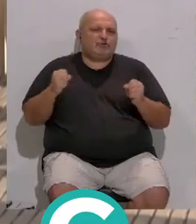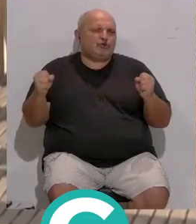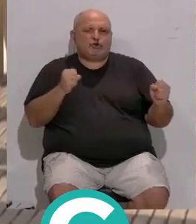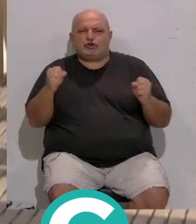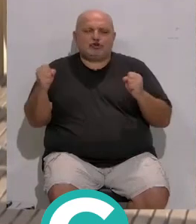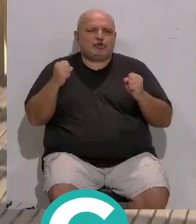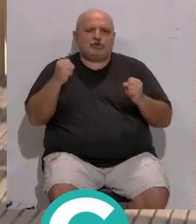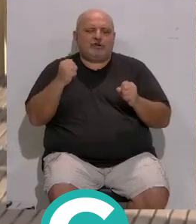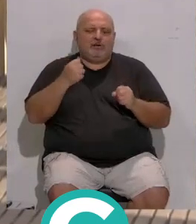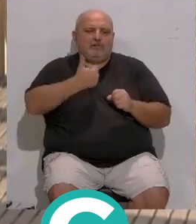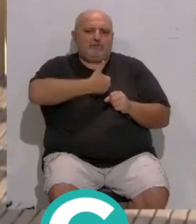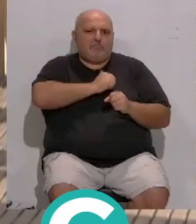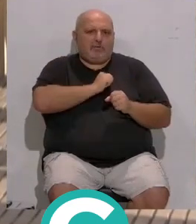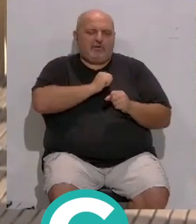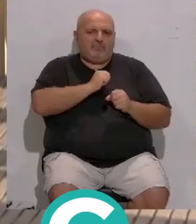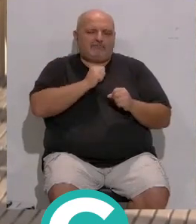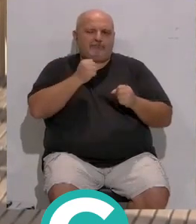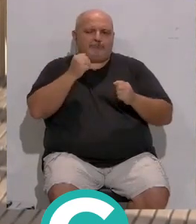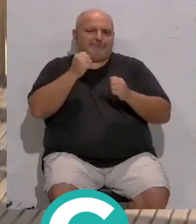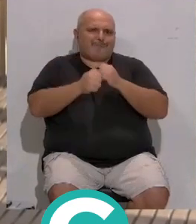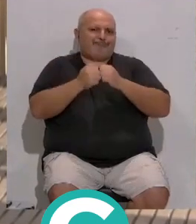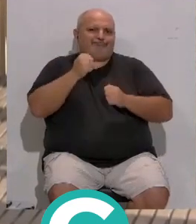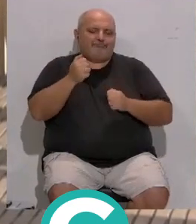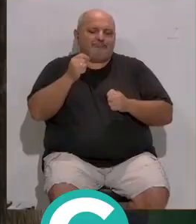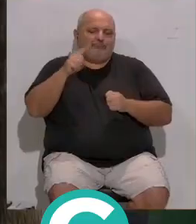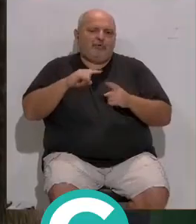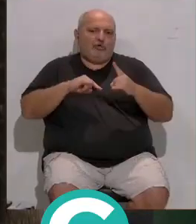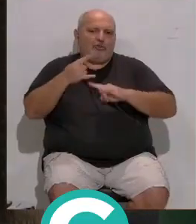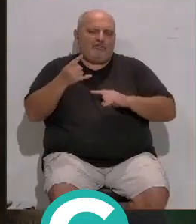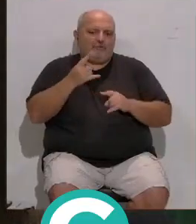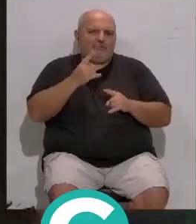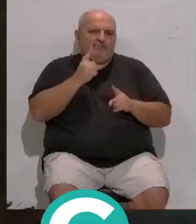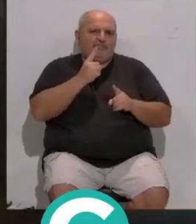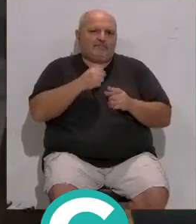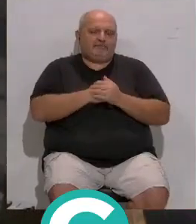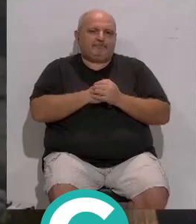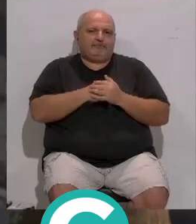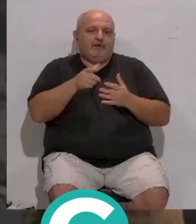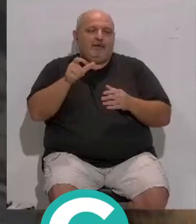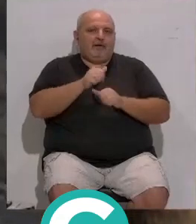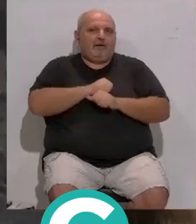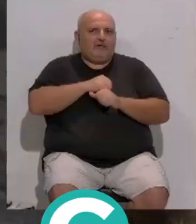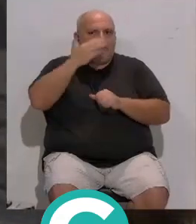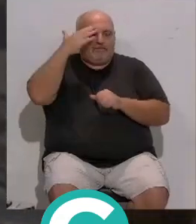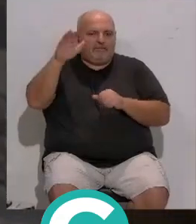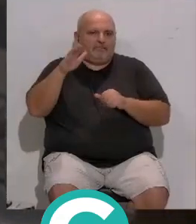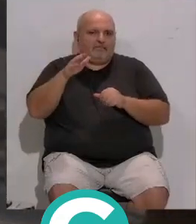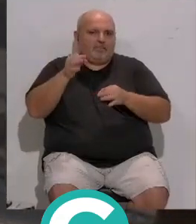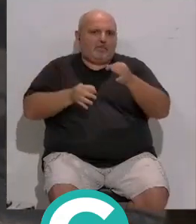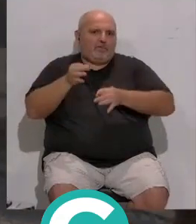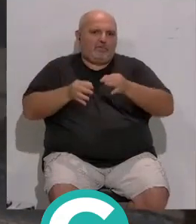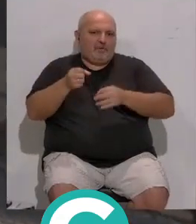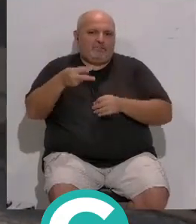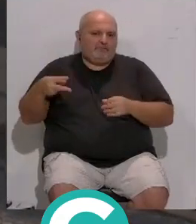a los agentes policiales agrediéndole... ...por tanto es atentado también a la autoridad... ...está a expensas de pasar a